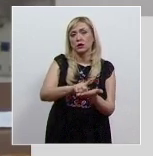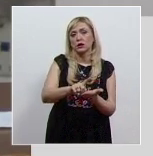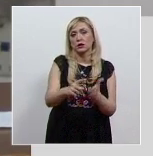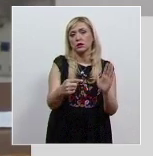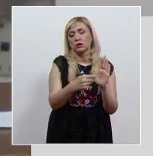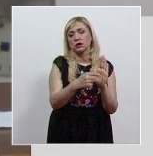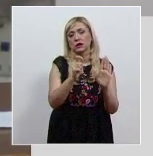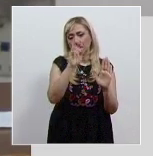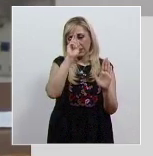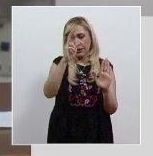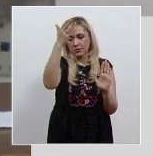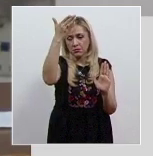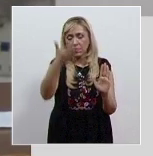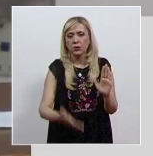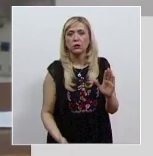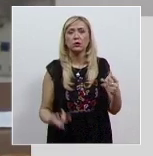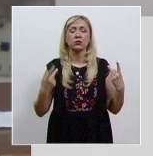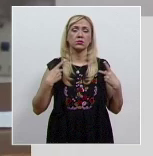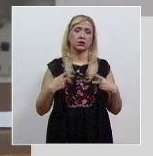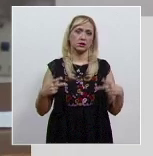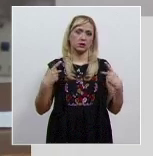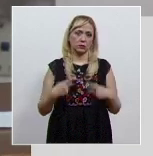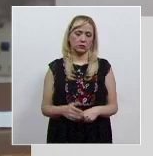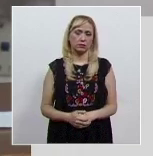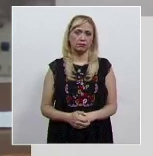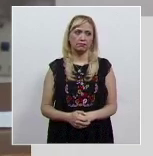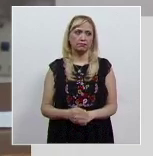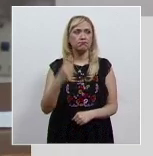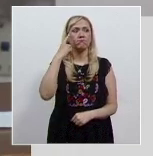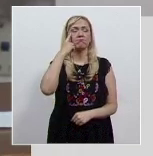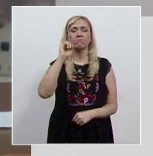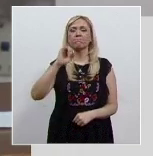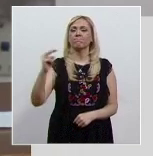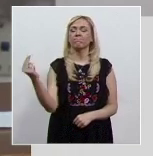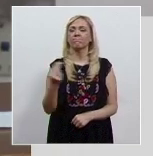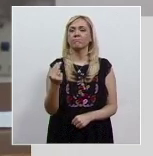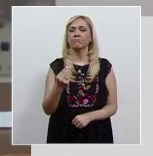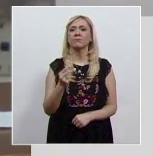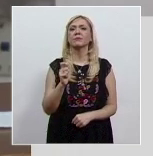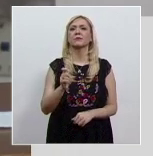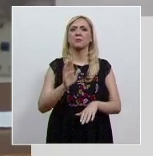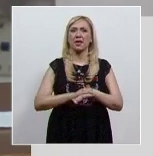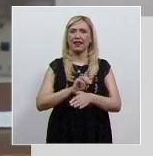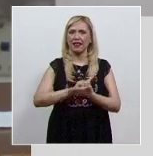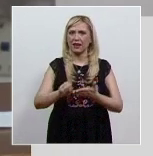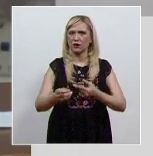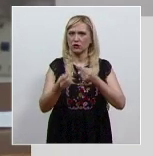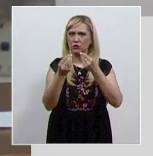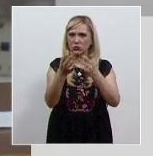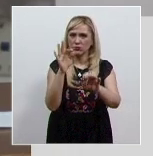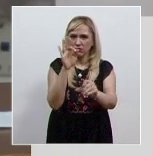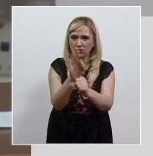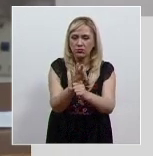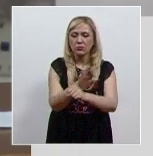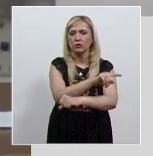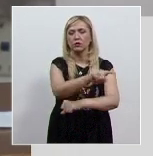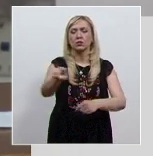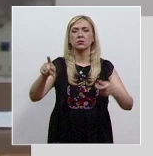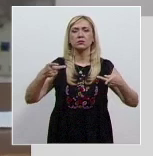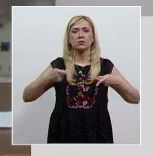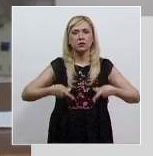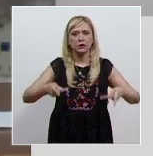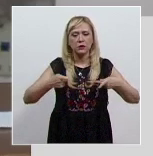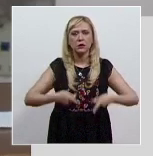de la dignidad humana. En aras de contribuir a la generación en una cultura más garantista, en las que las personas y sus derechos